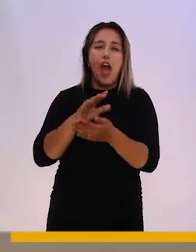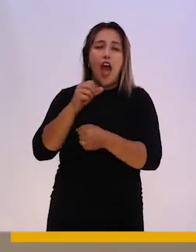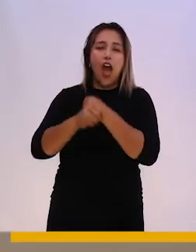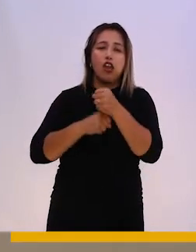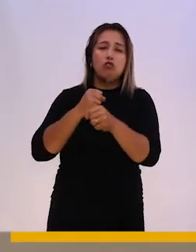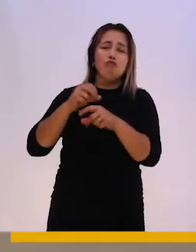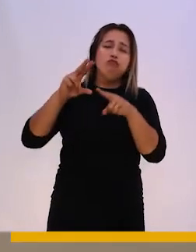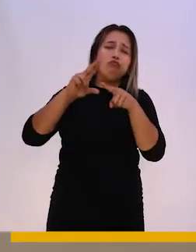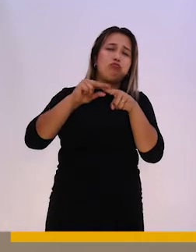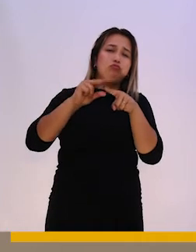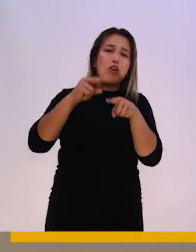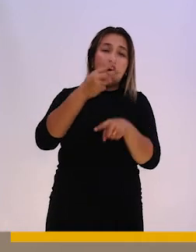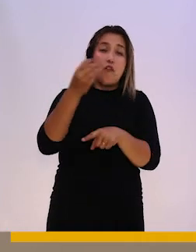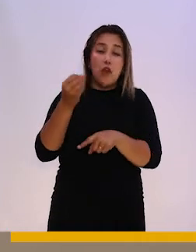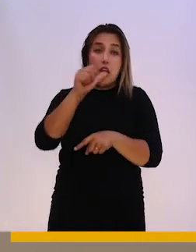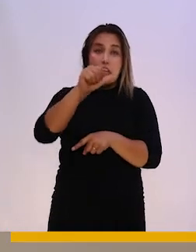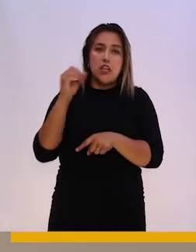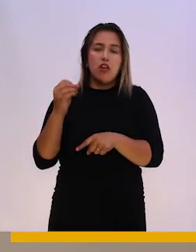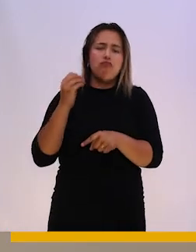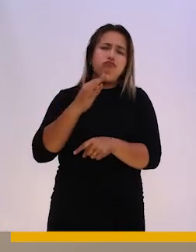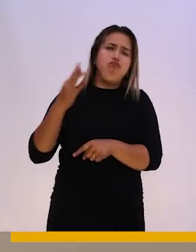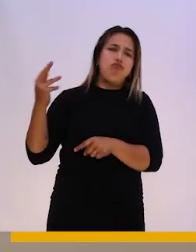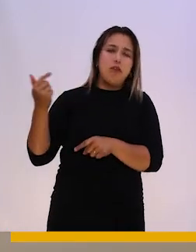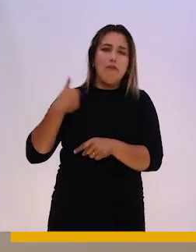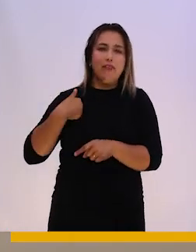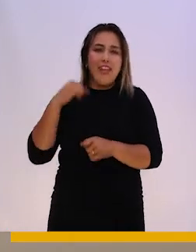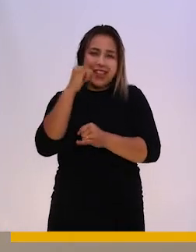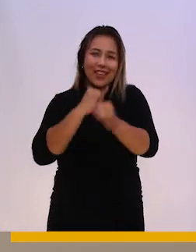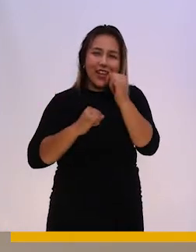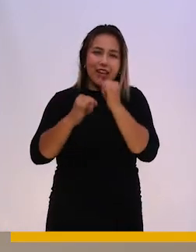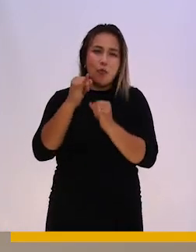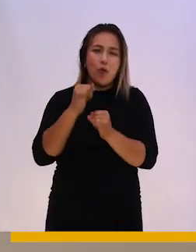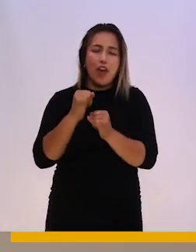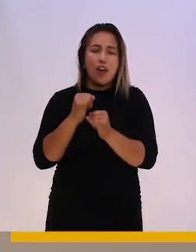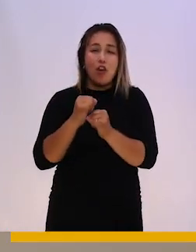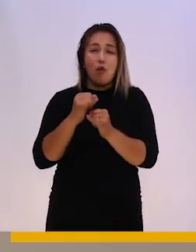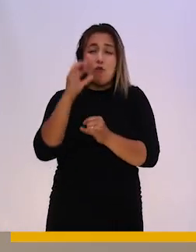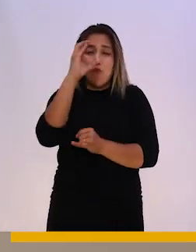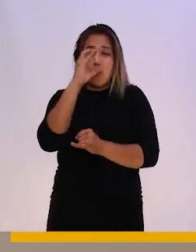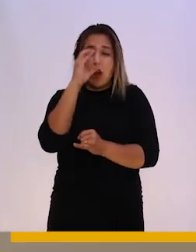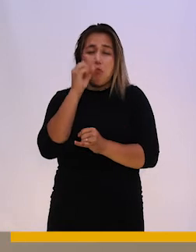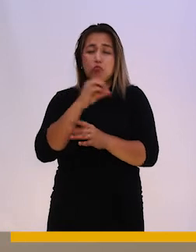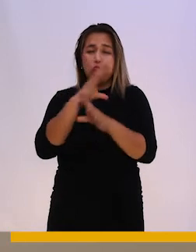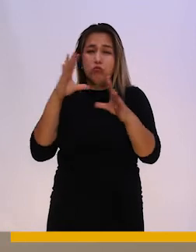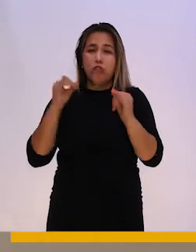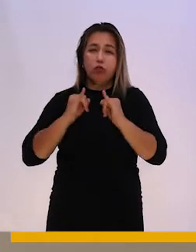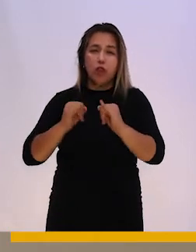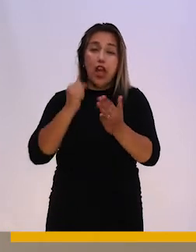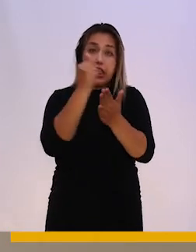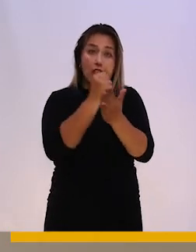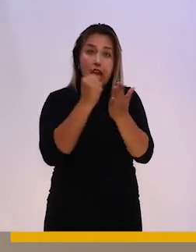internet podemos realizar una infinidad de trámites. Las personas mayores no deben tenerle miedo a realizar estos trámites. De hecho,